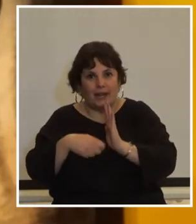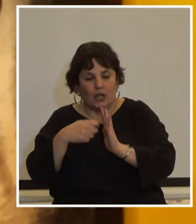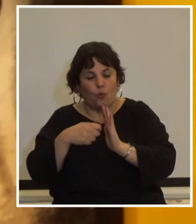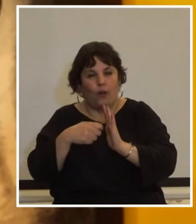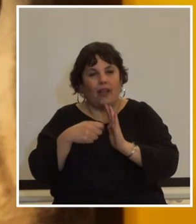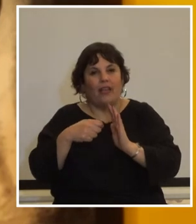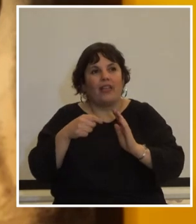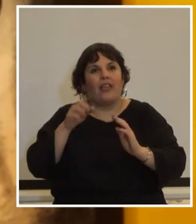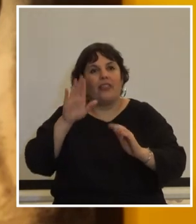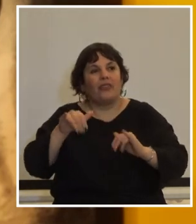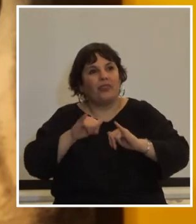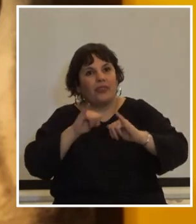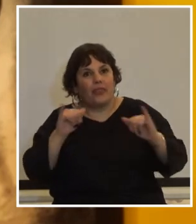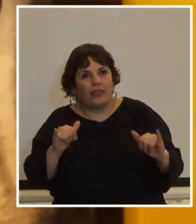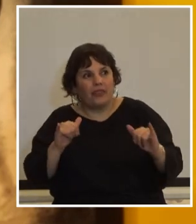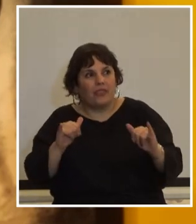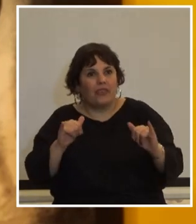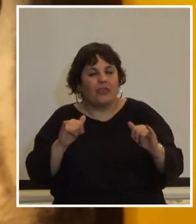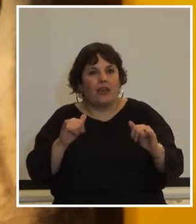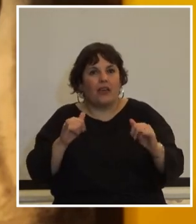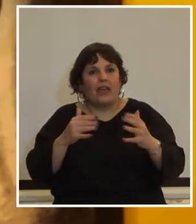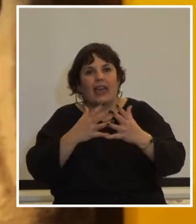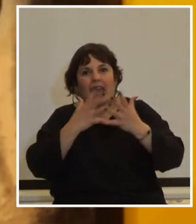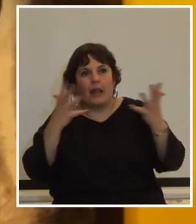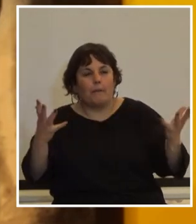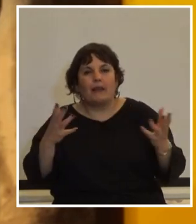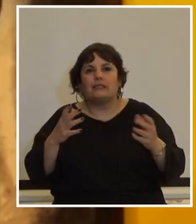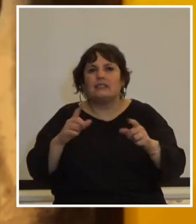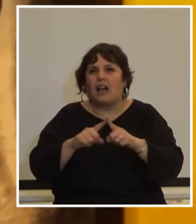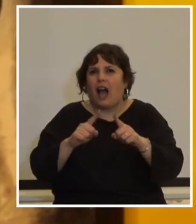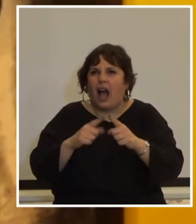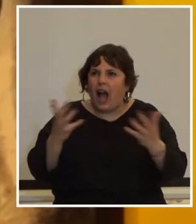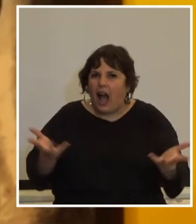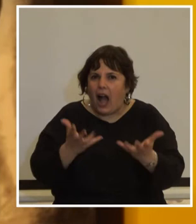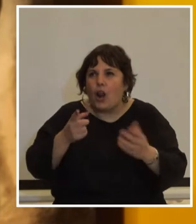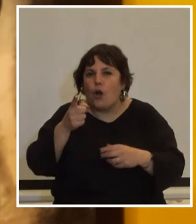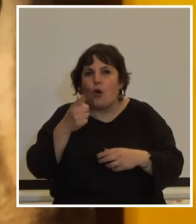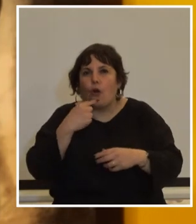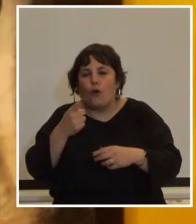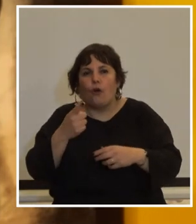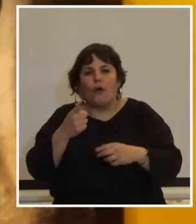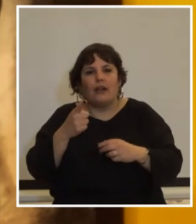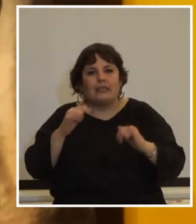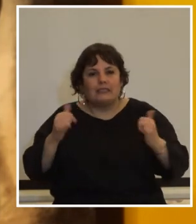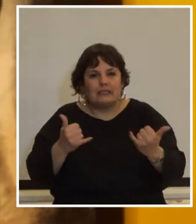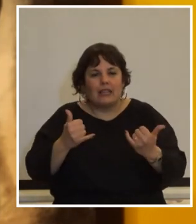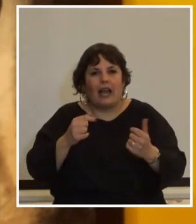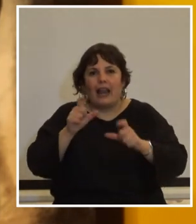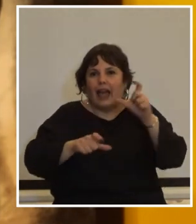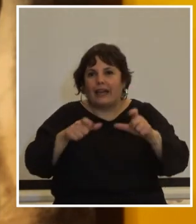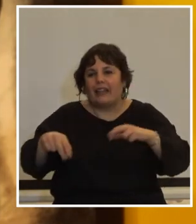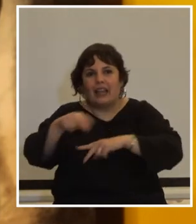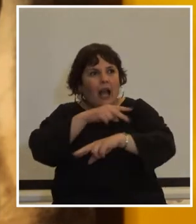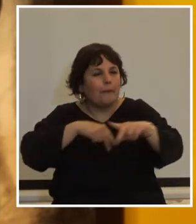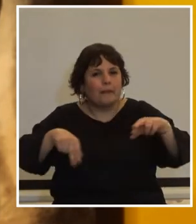día estaba esa inmensa fogata que algo calentaba estaba la gente caminaba en